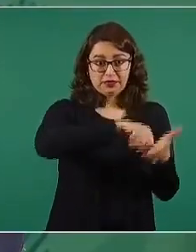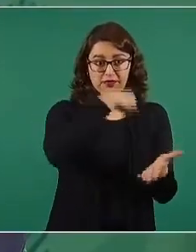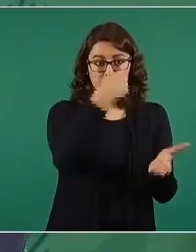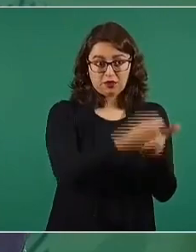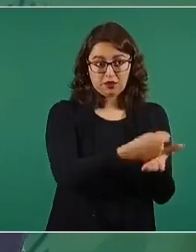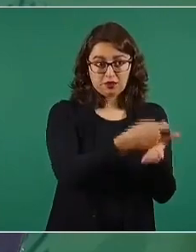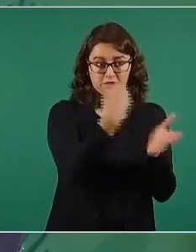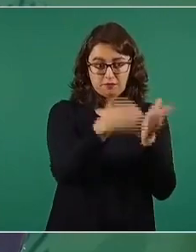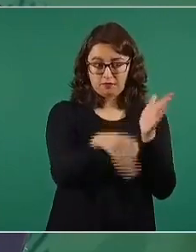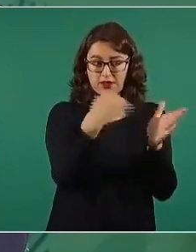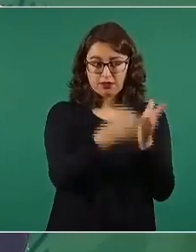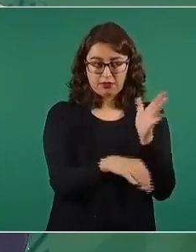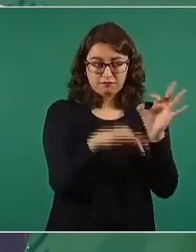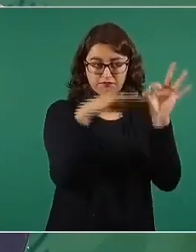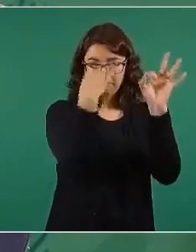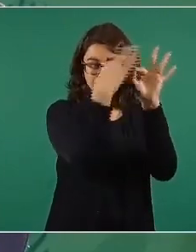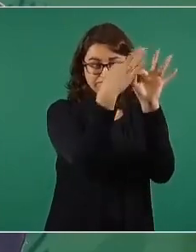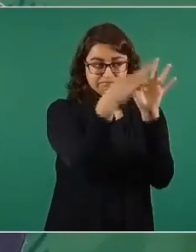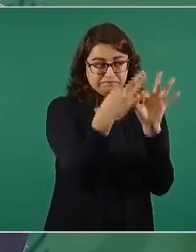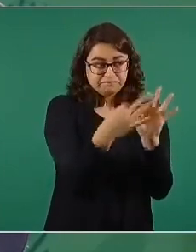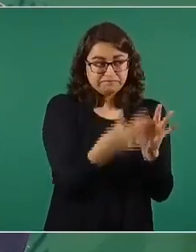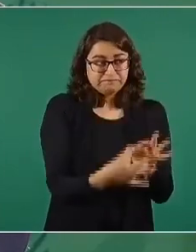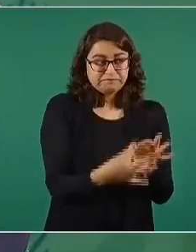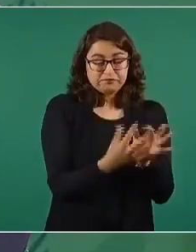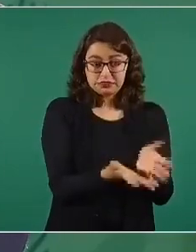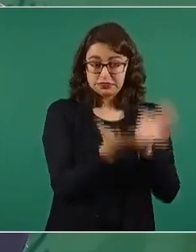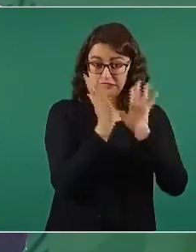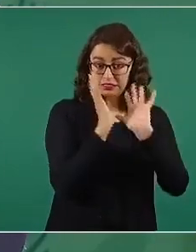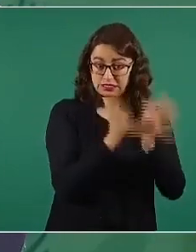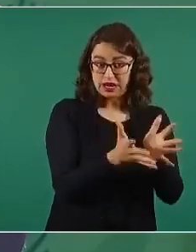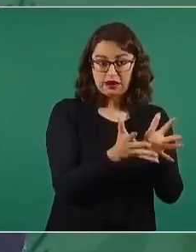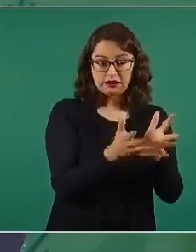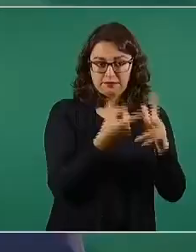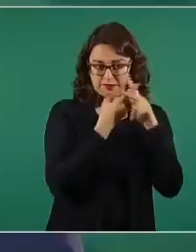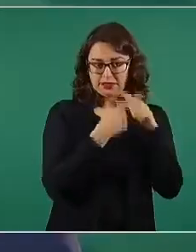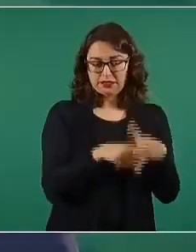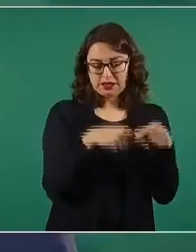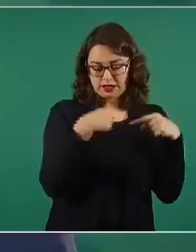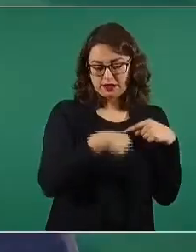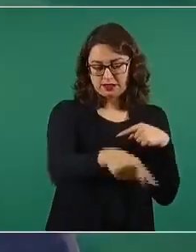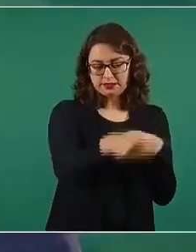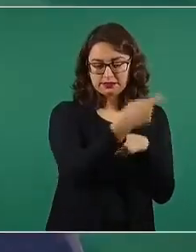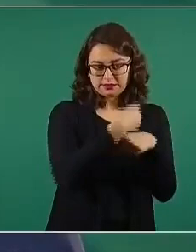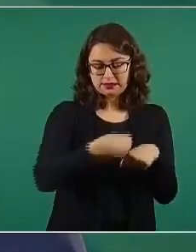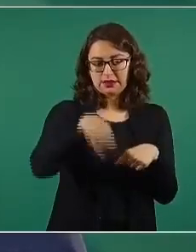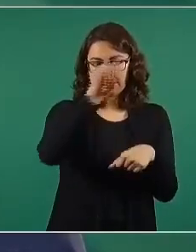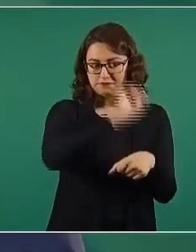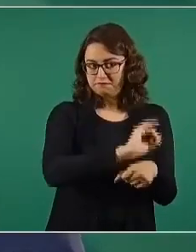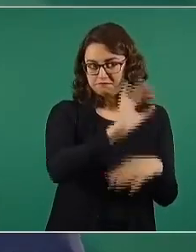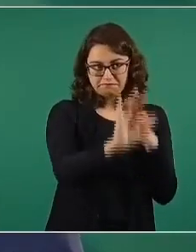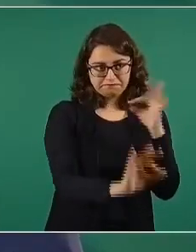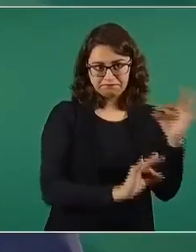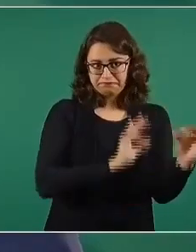en la frontera, que ya comienza hoy la vacunación,